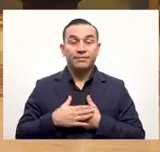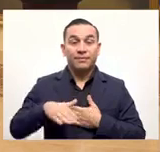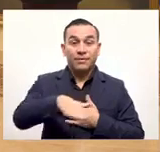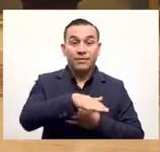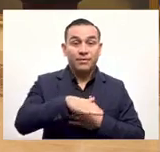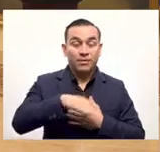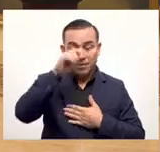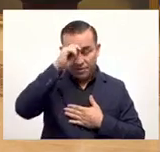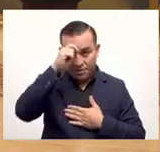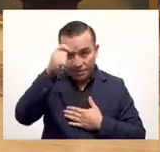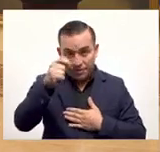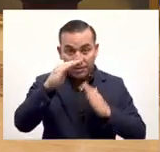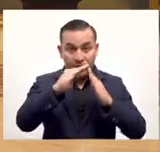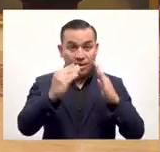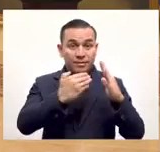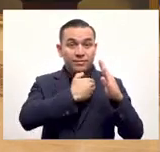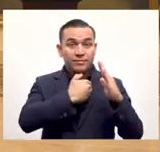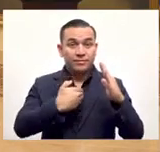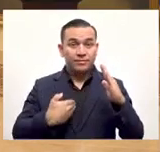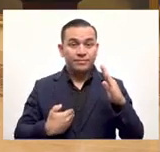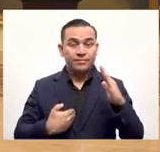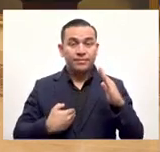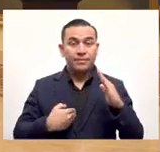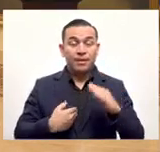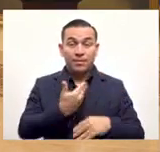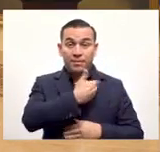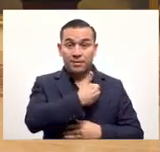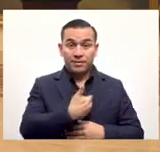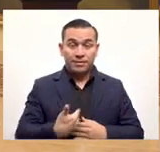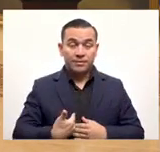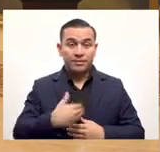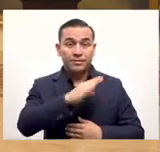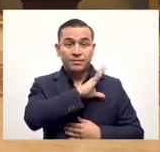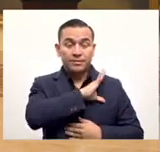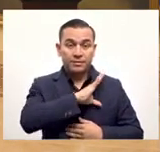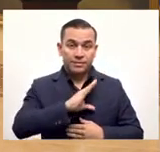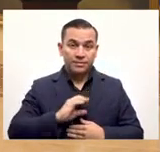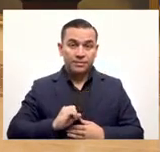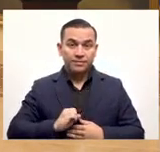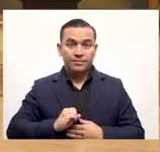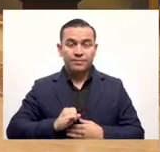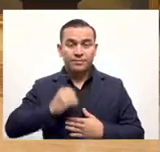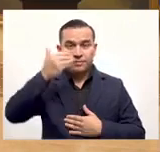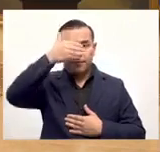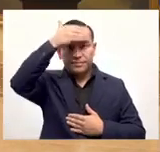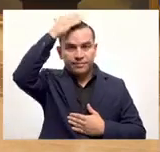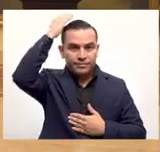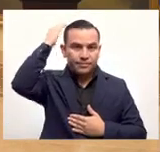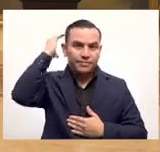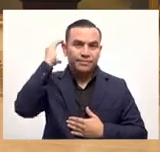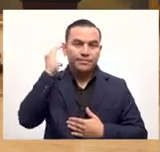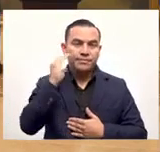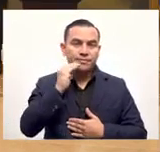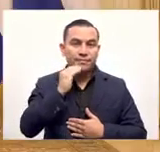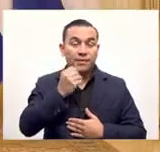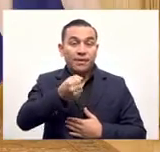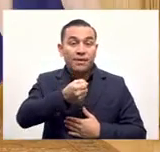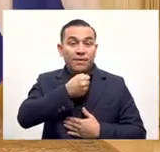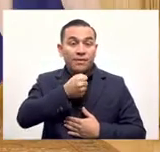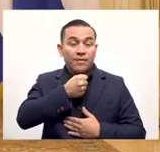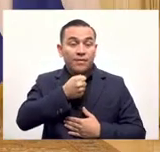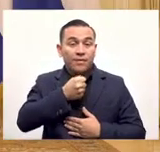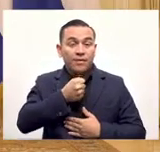Desde el Salón de Honor de Casa Presidencial, el señor Presidente de la República de El Salvador, Nayib Bukele,